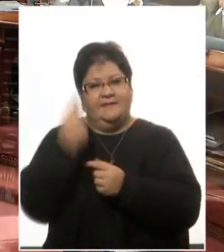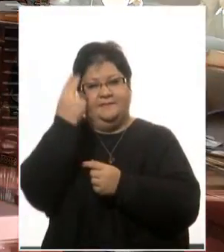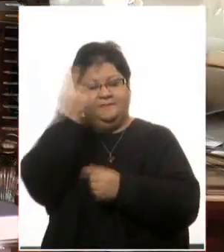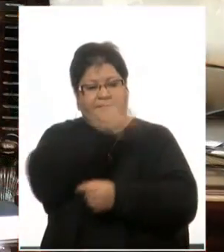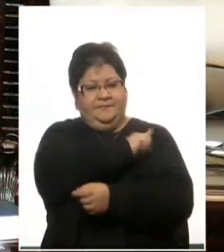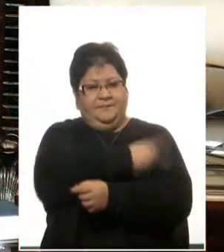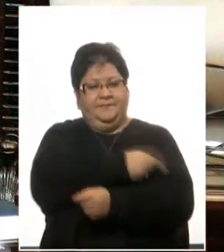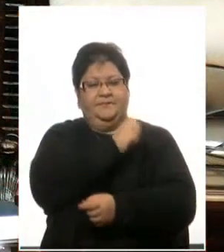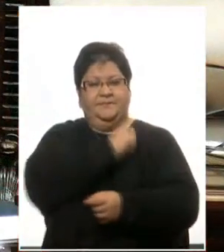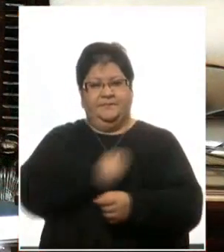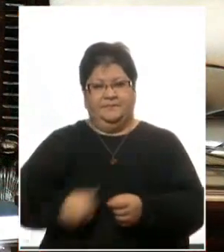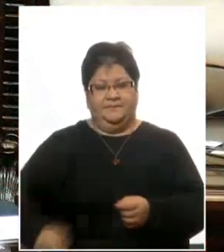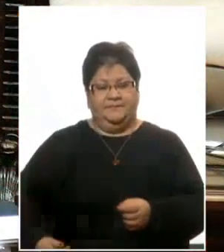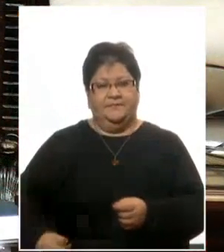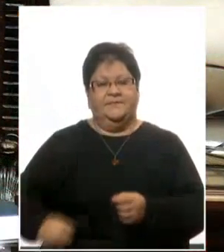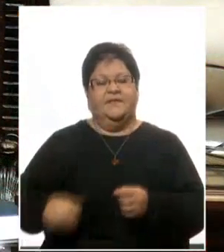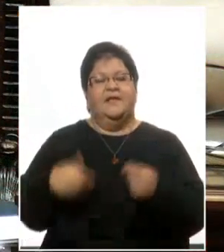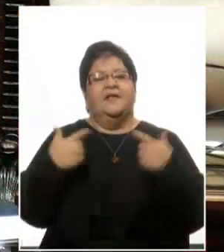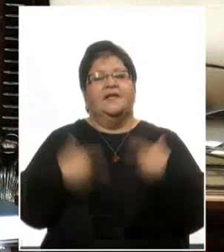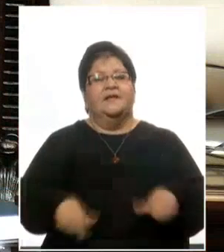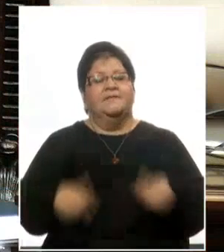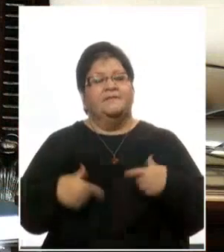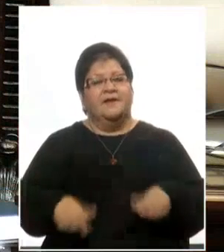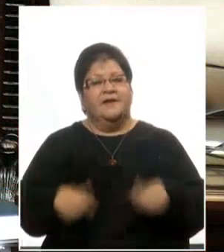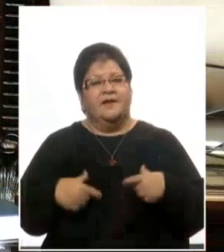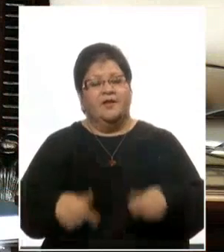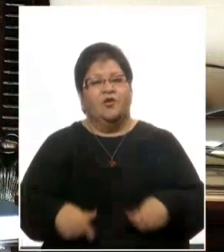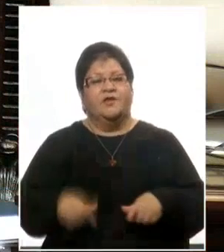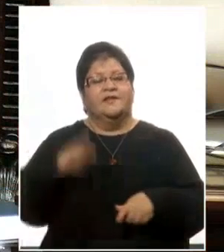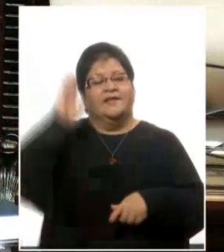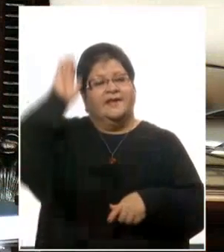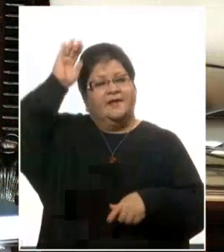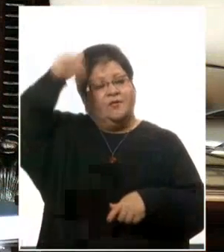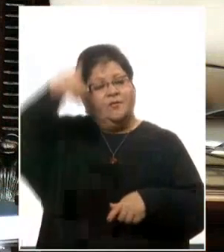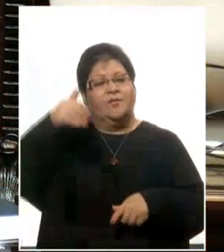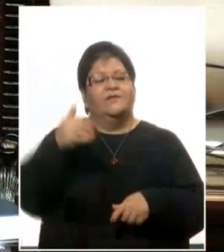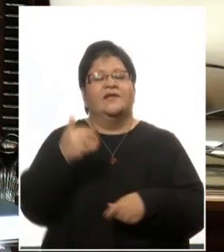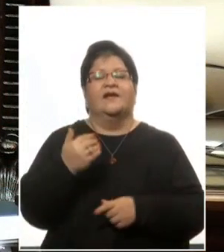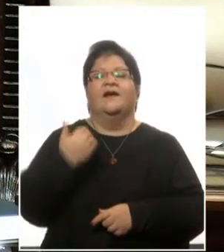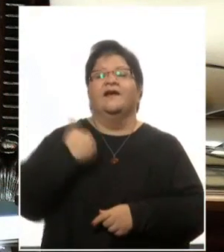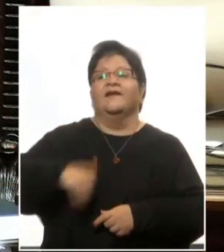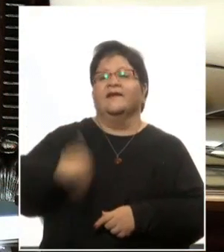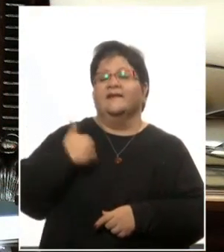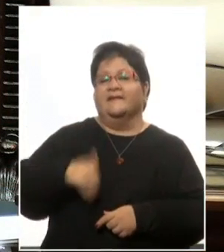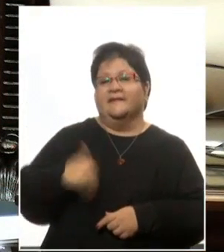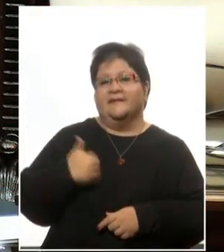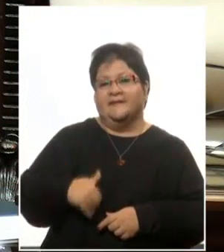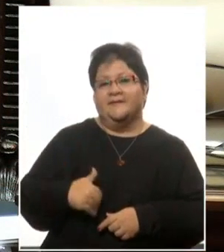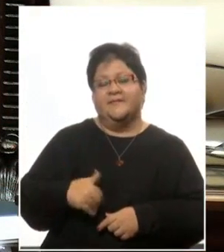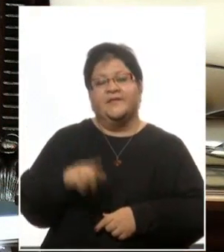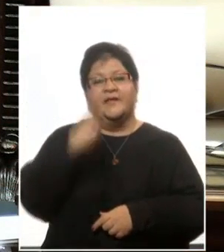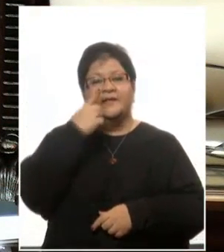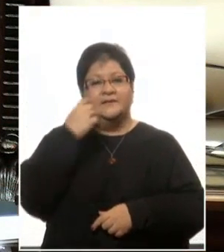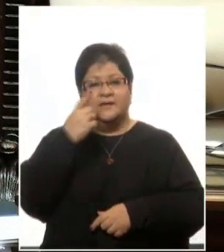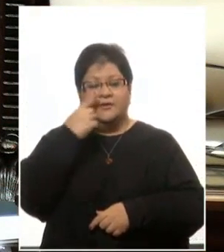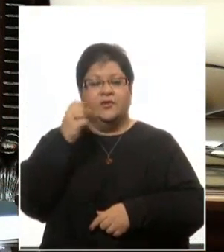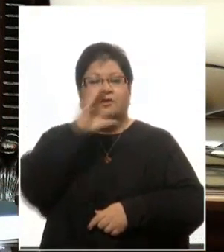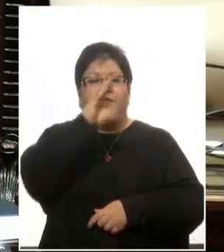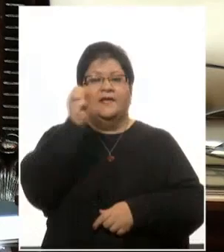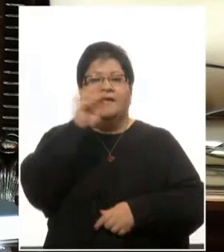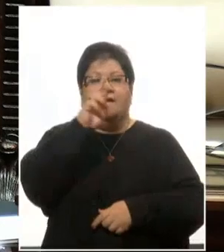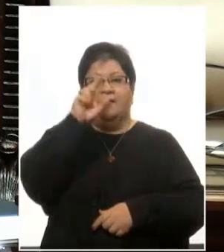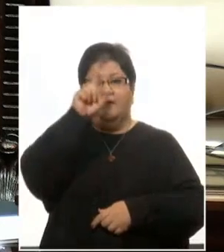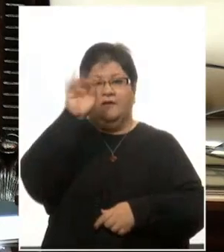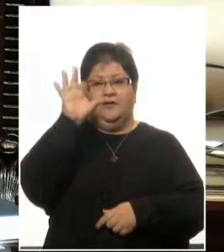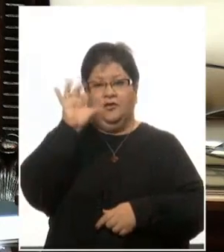para las relaciones bilaterales entre dos países tan singulares como somos el Uruguay y la Argentina, con tantas cosas que nos